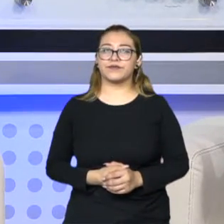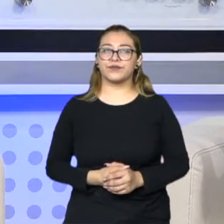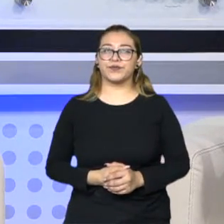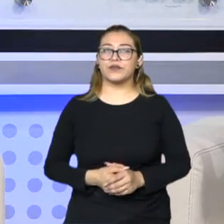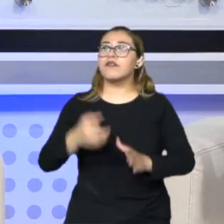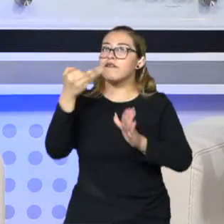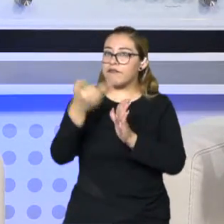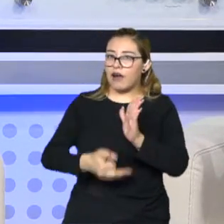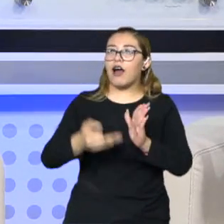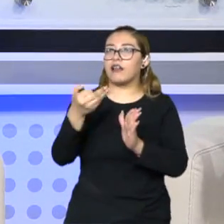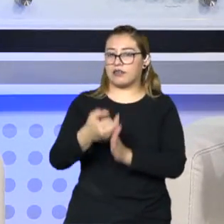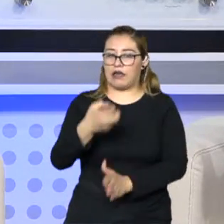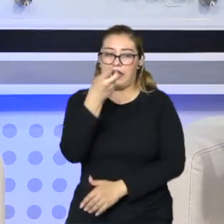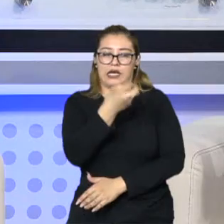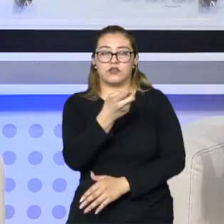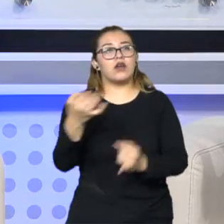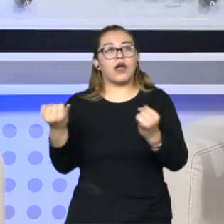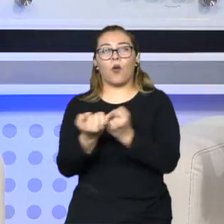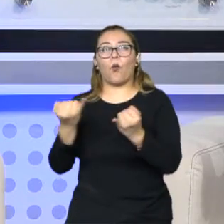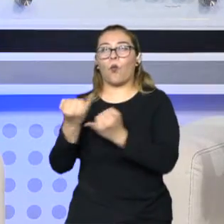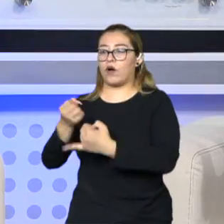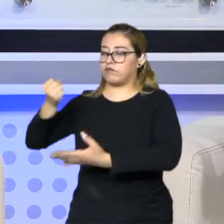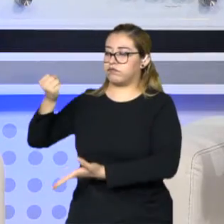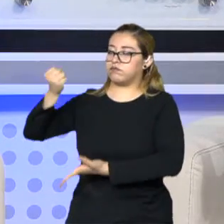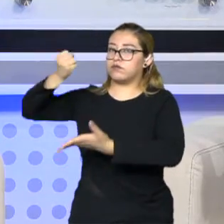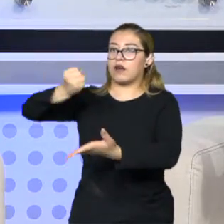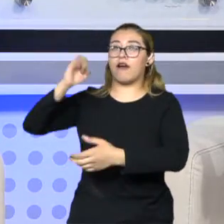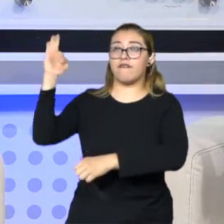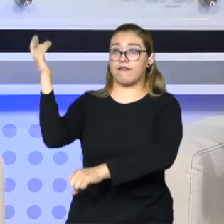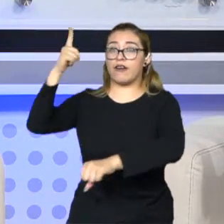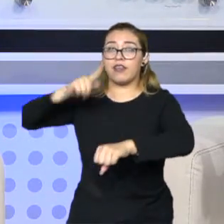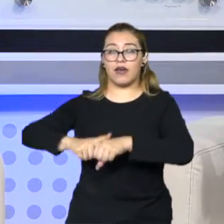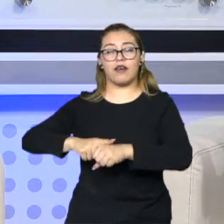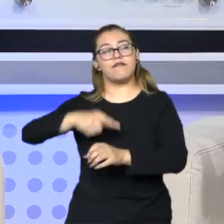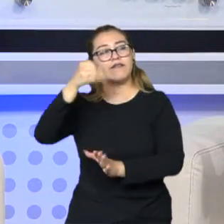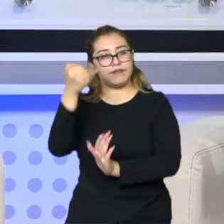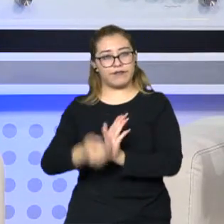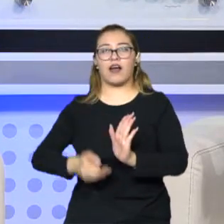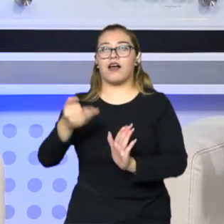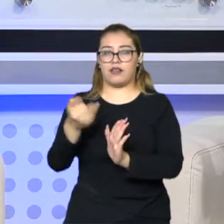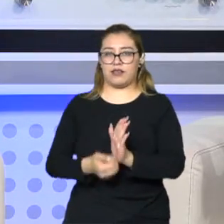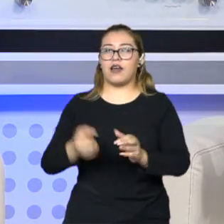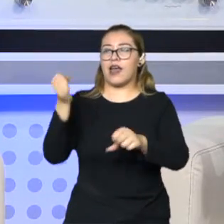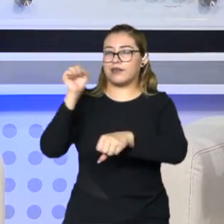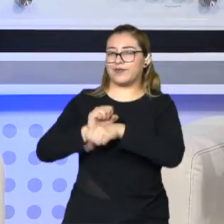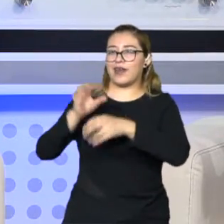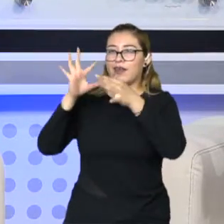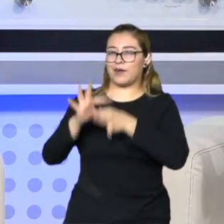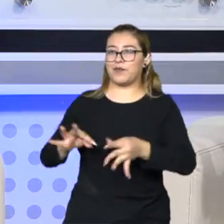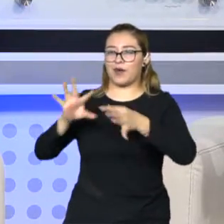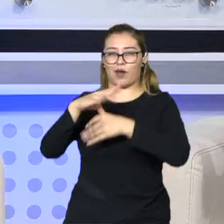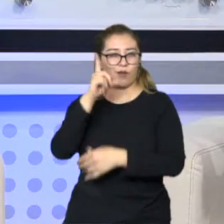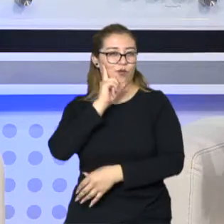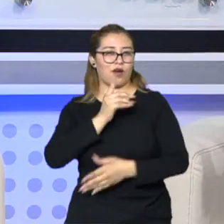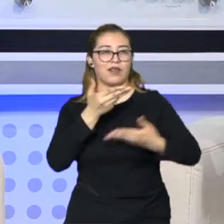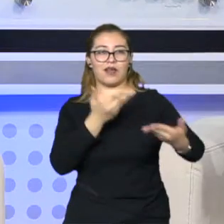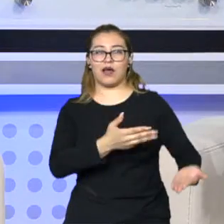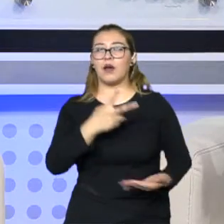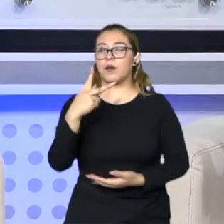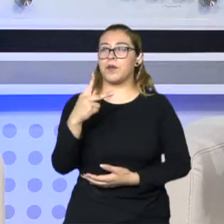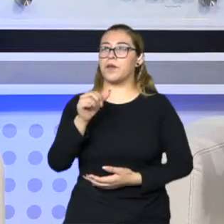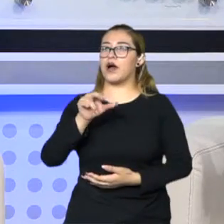y el recurso, que habla también de la federación, esta semana, como le decía Paulina hace un momento, bueno, fue crucial para ese